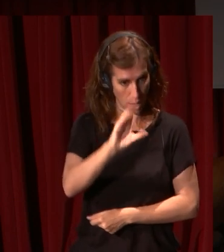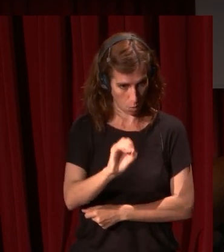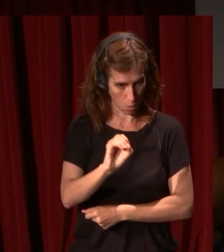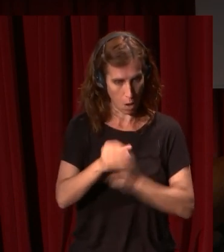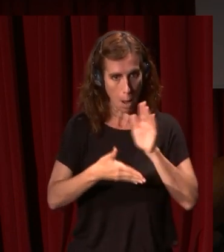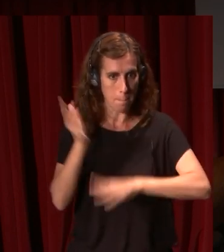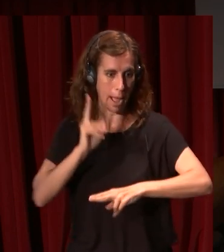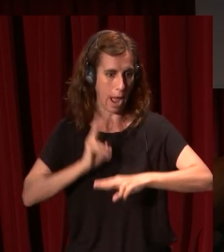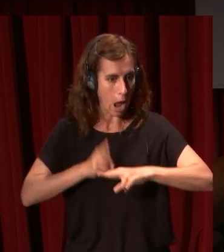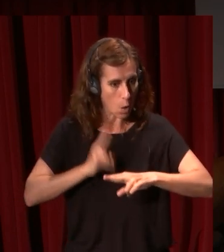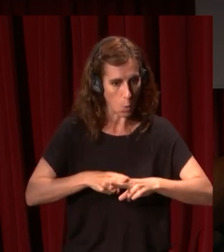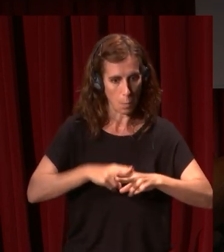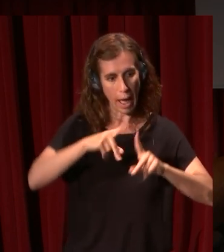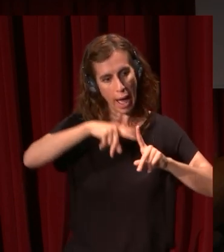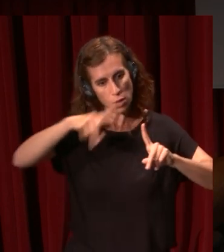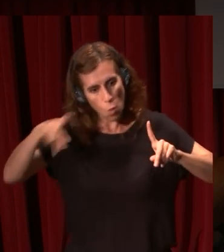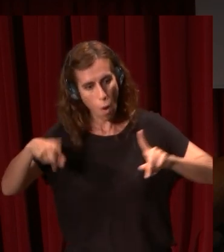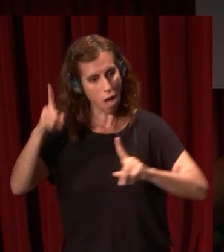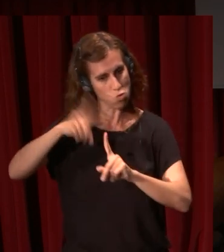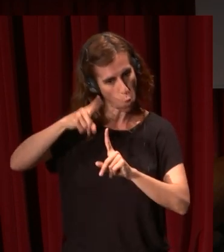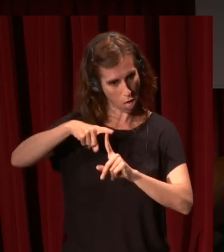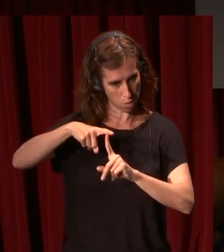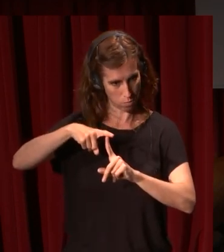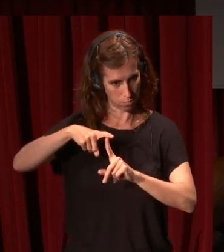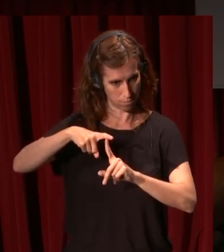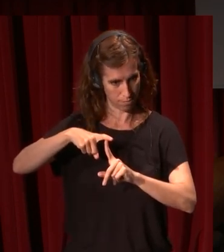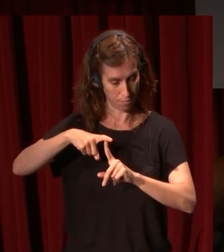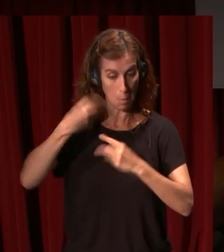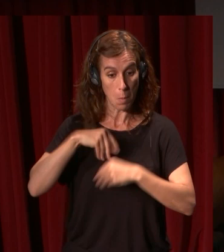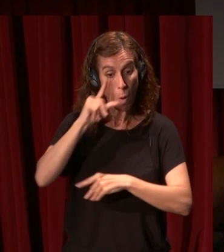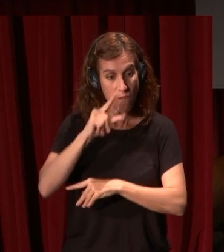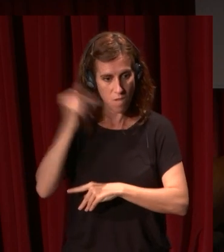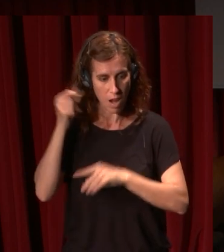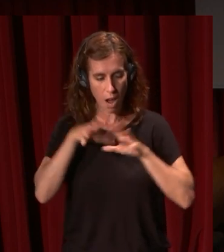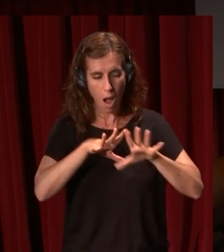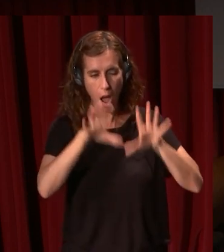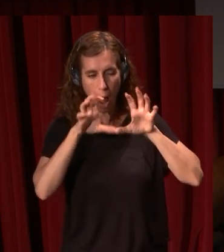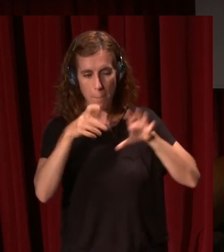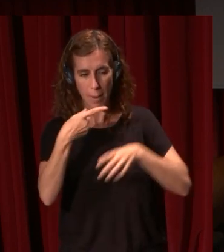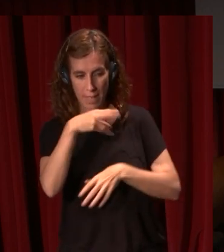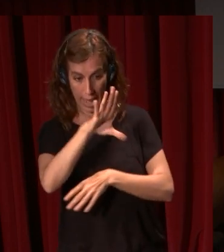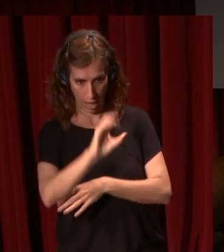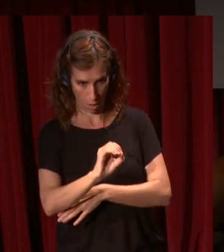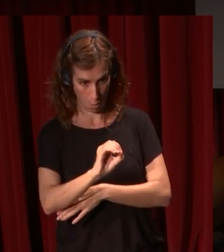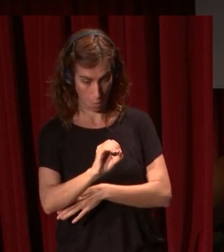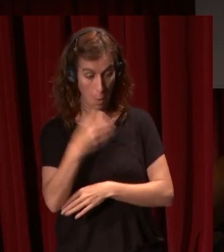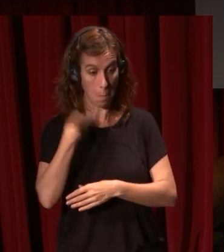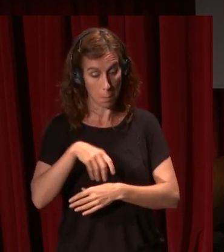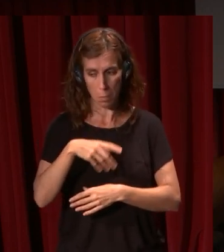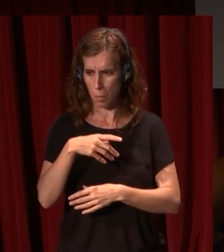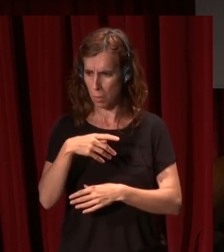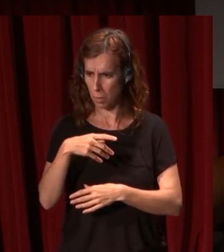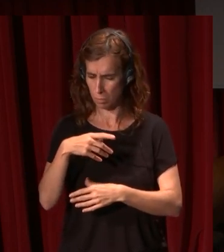Roma a Vinales Corial va a Toledo de greco la prende Velázquez que además la prende también de los tizianos que hay en la colección real española